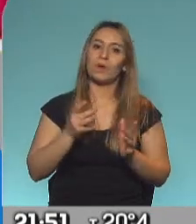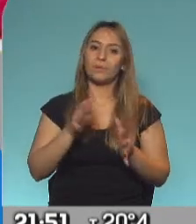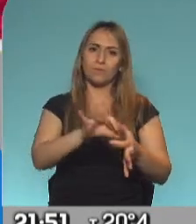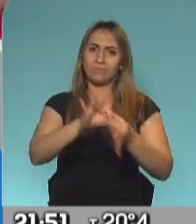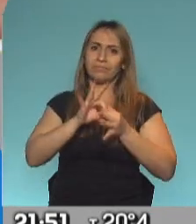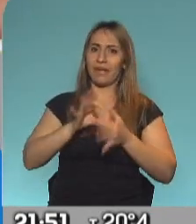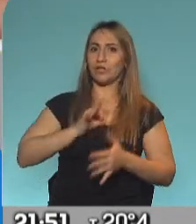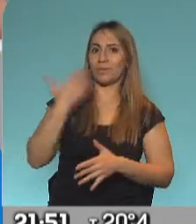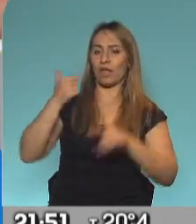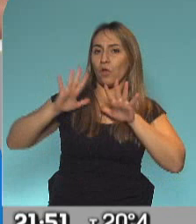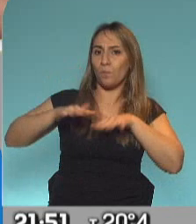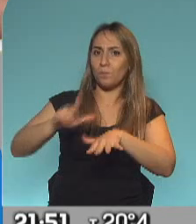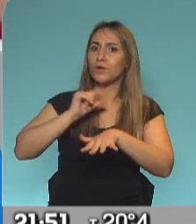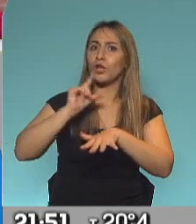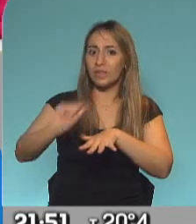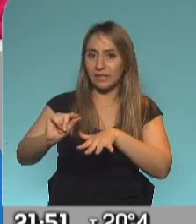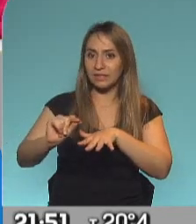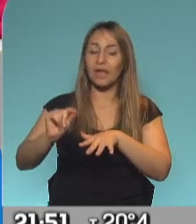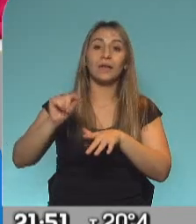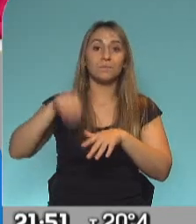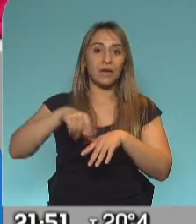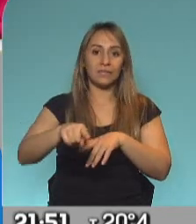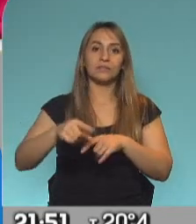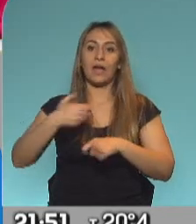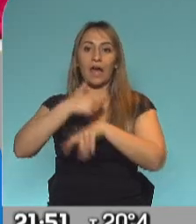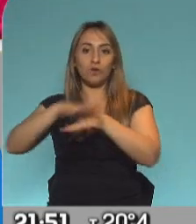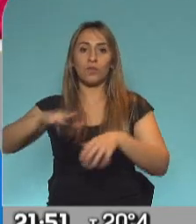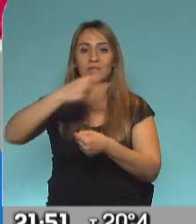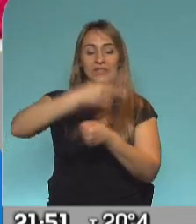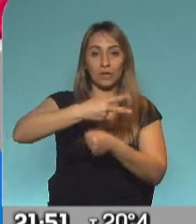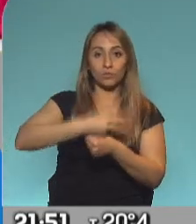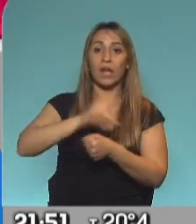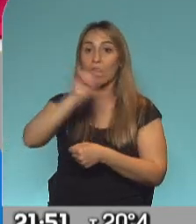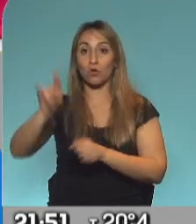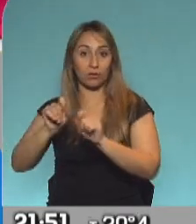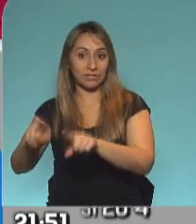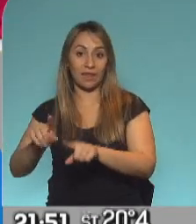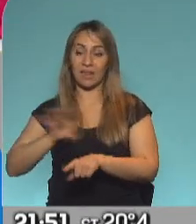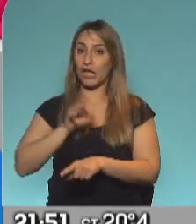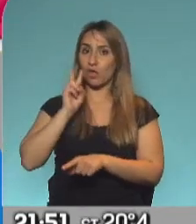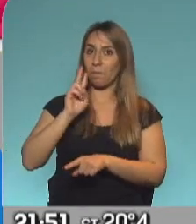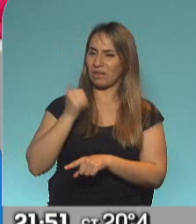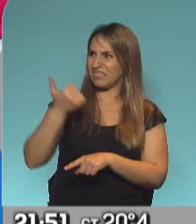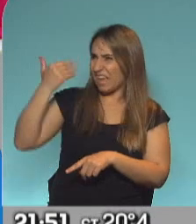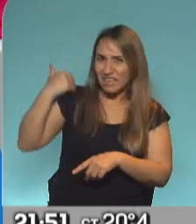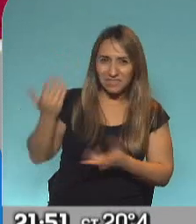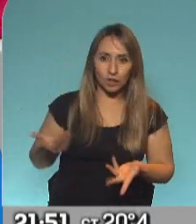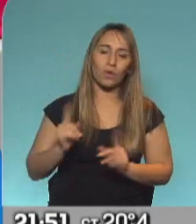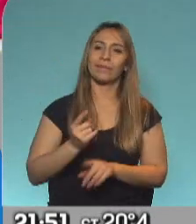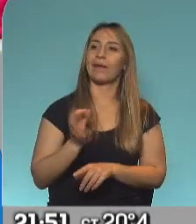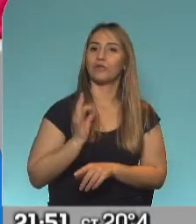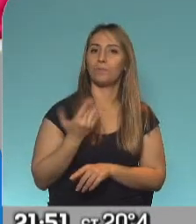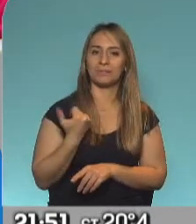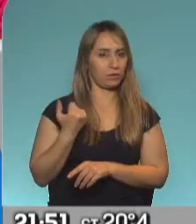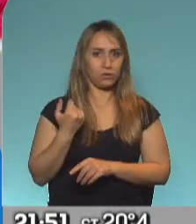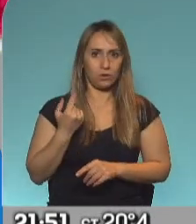pasado y por las protestas que ya vienen, sobre todo encaradas por los estudiantes secundarios y universitarios del 2006. Es decir, no es algo del año pasado, sino